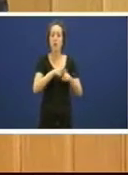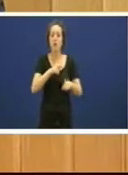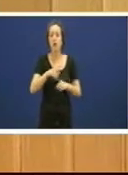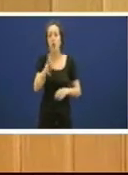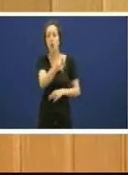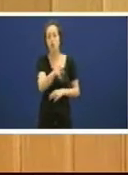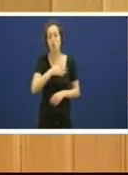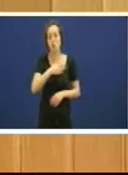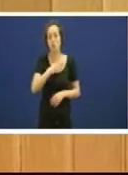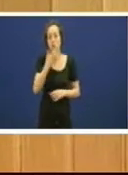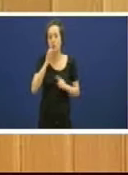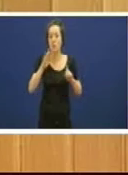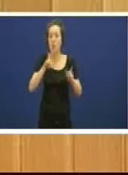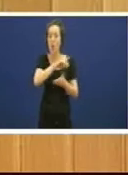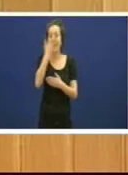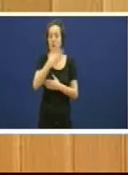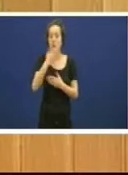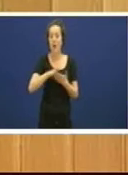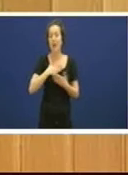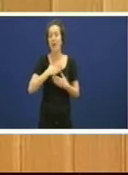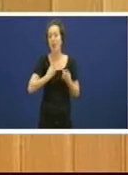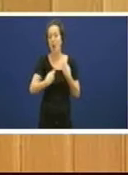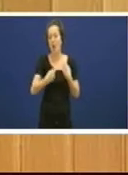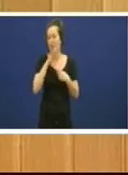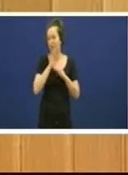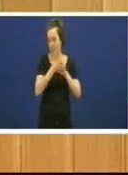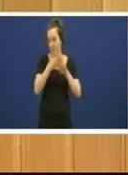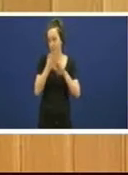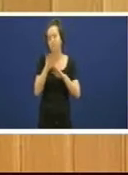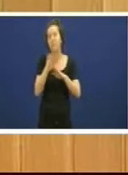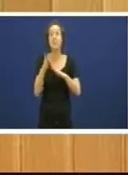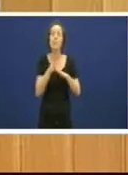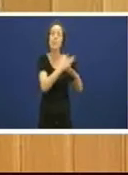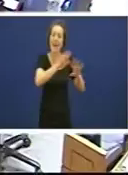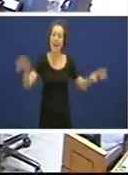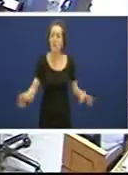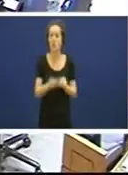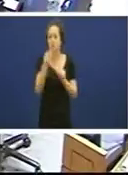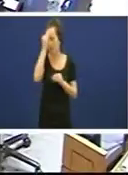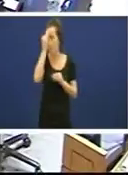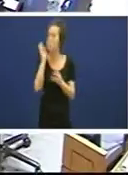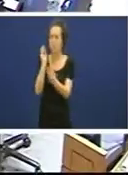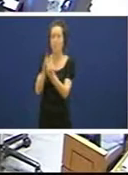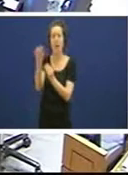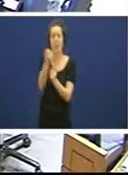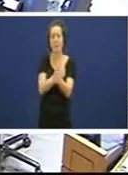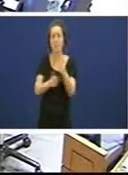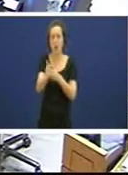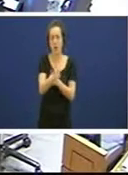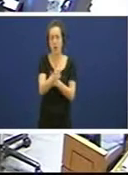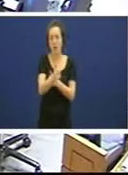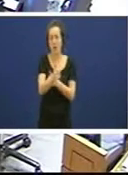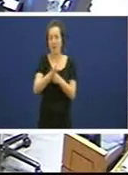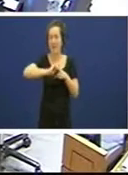magnífica escola de negocios a que tamén se fixo referencia en resumo eu creo que estamos de acordo en que hai que priorizar o